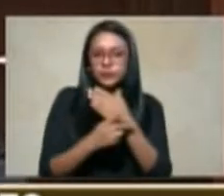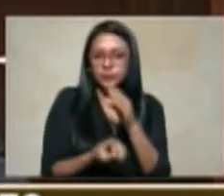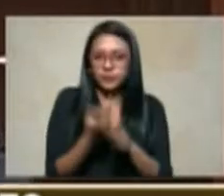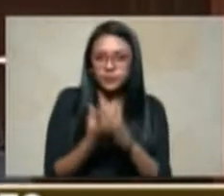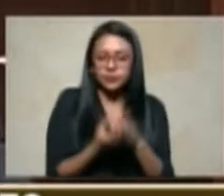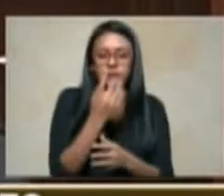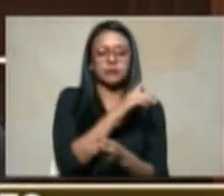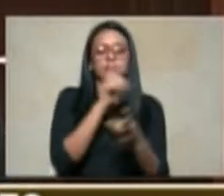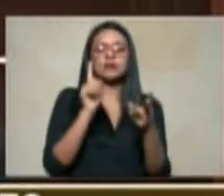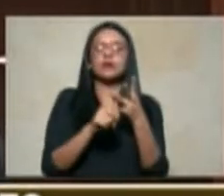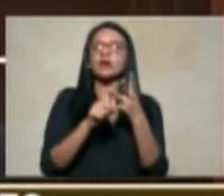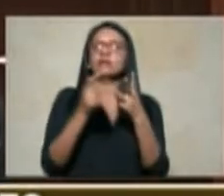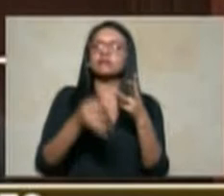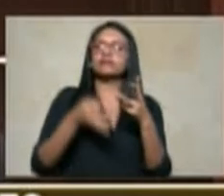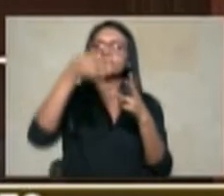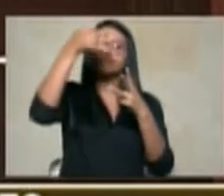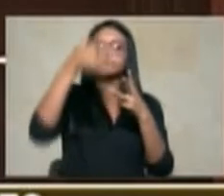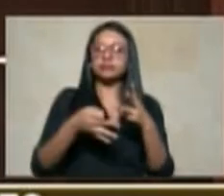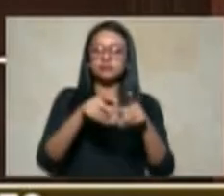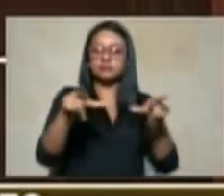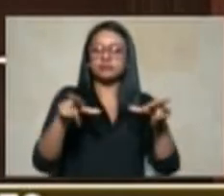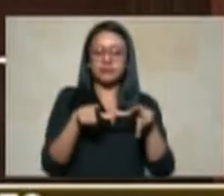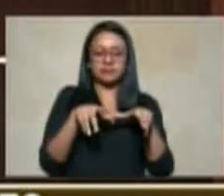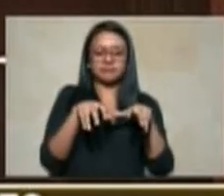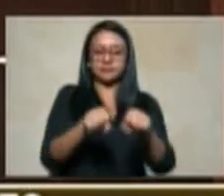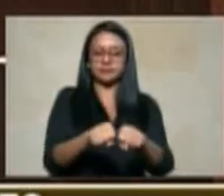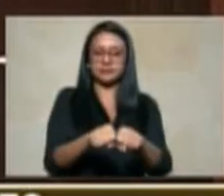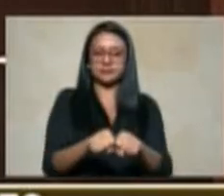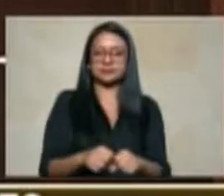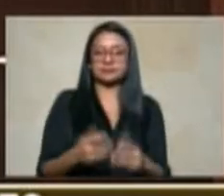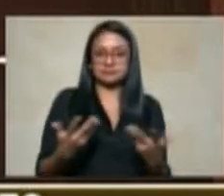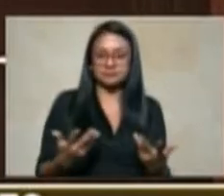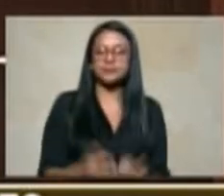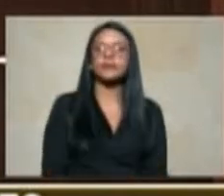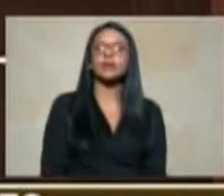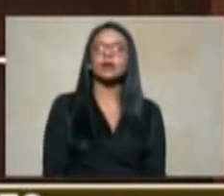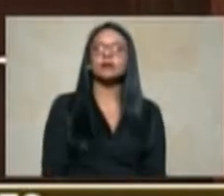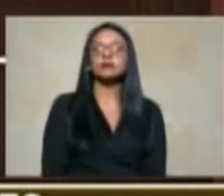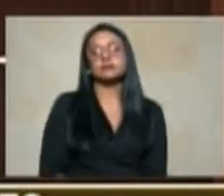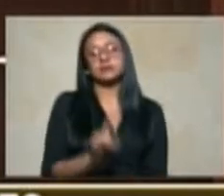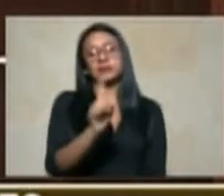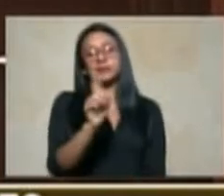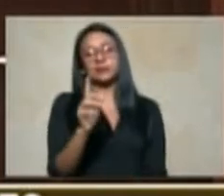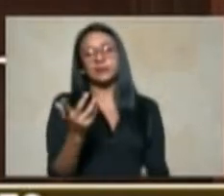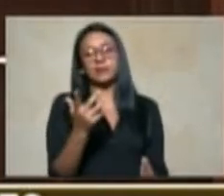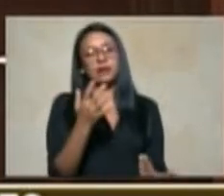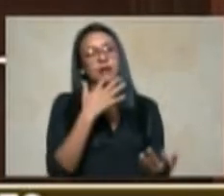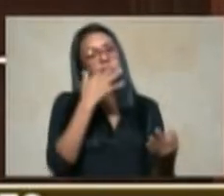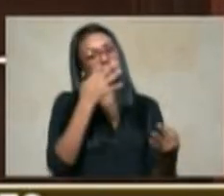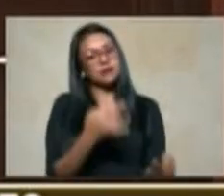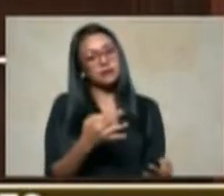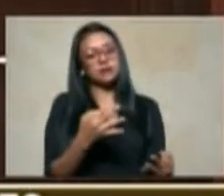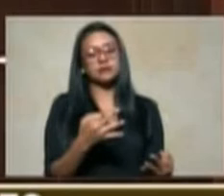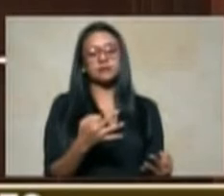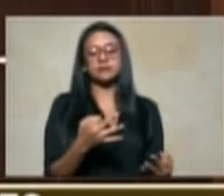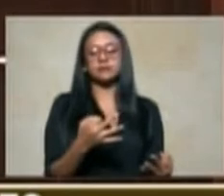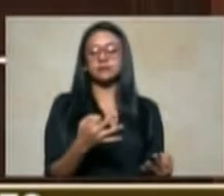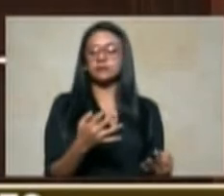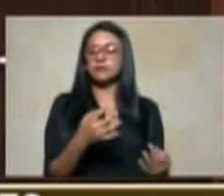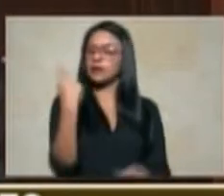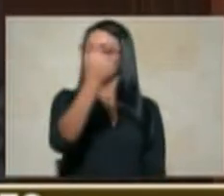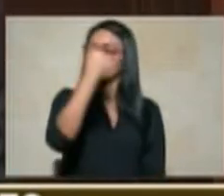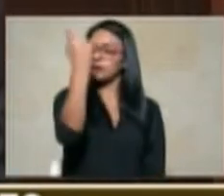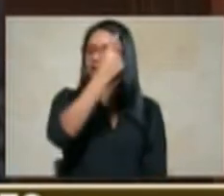de la propiedad de tal suerte que no puede entonces afirmarse de manera genérica que